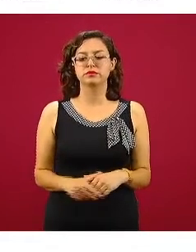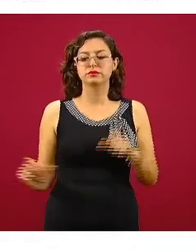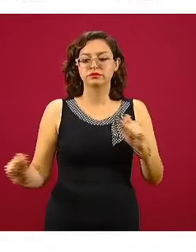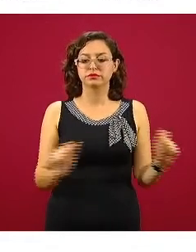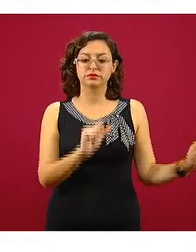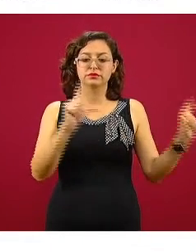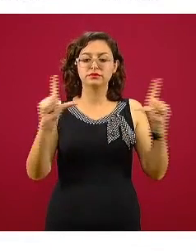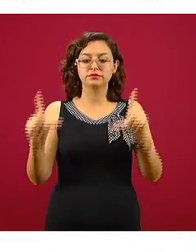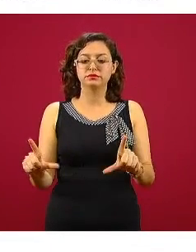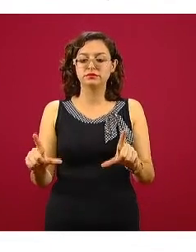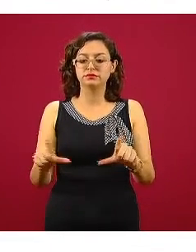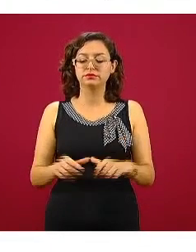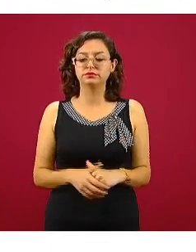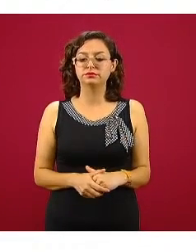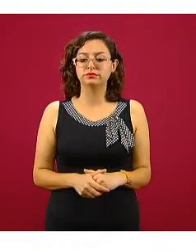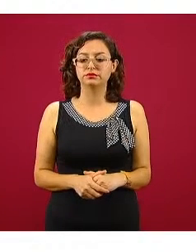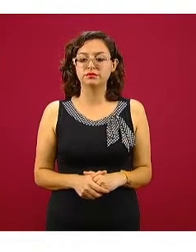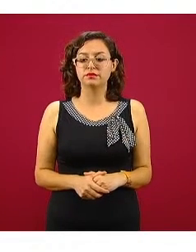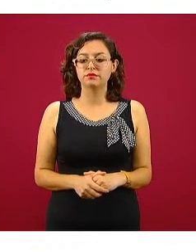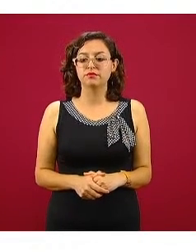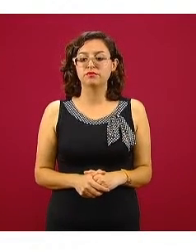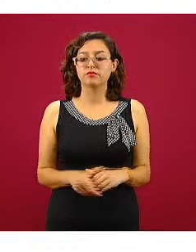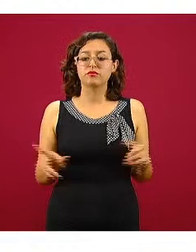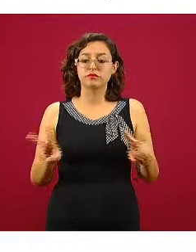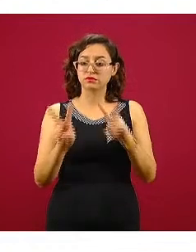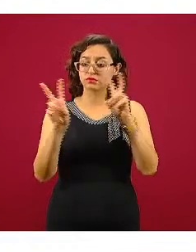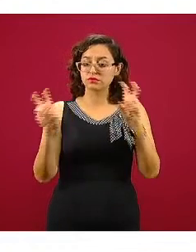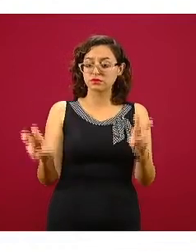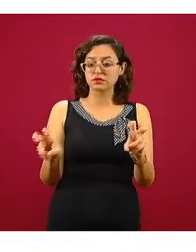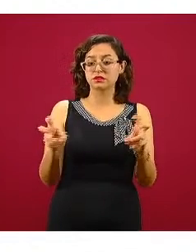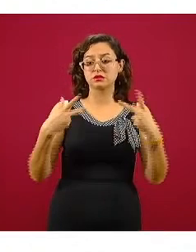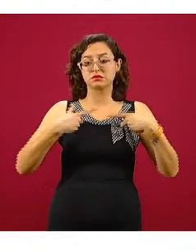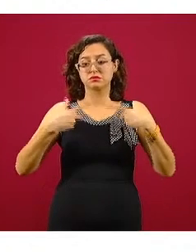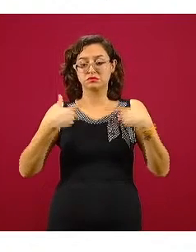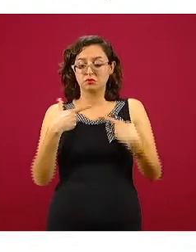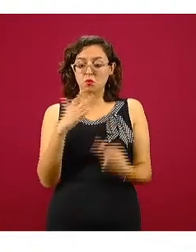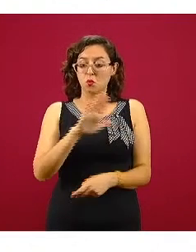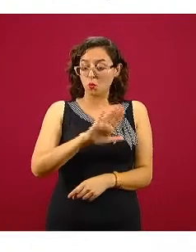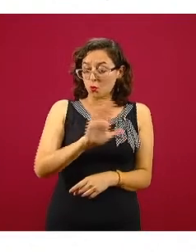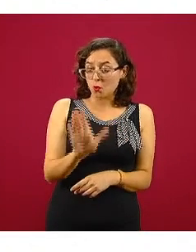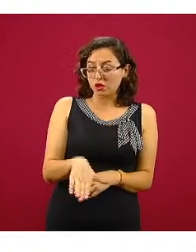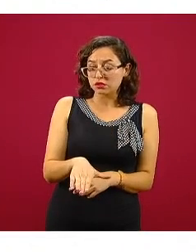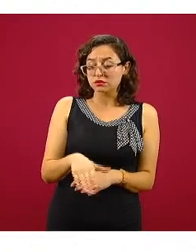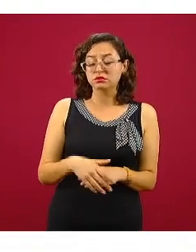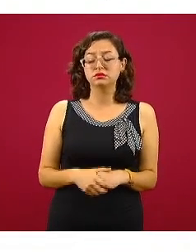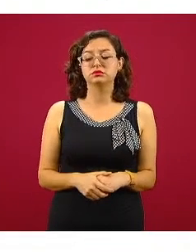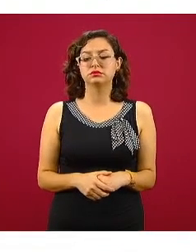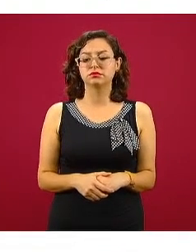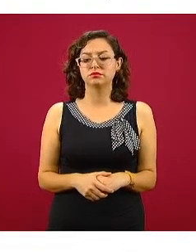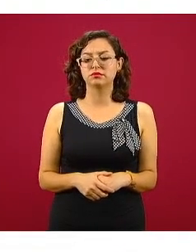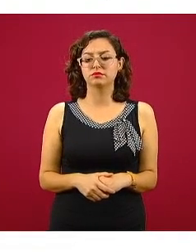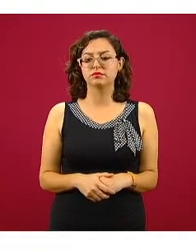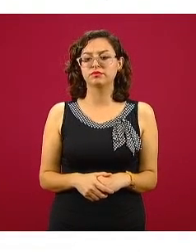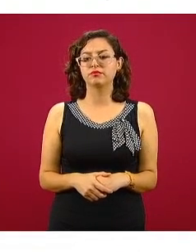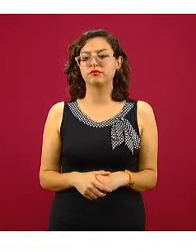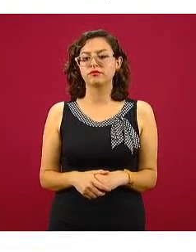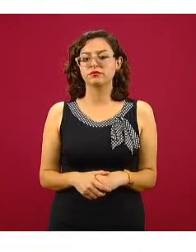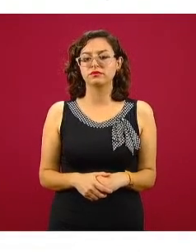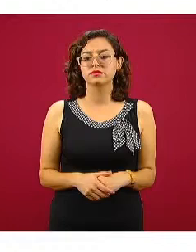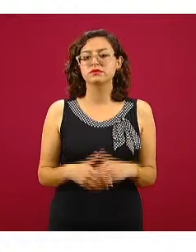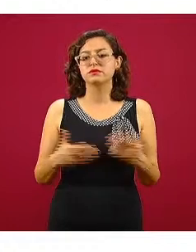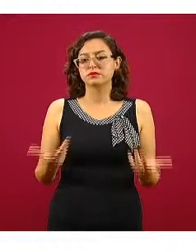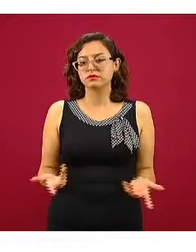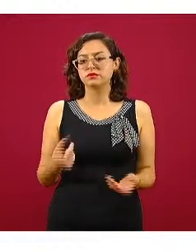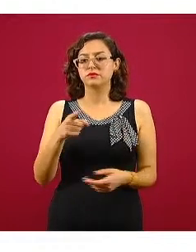diapositiva veremos ahora el enfoque hacia las defunciones, con fuente en el CISBER y no con